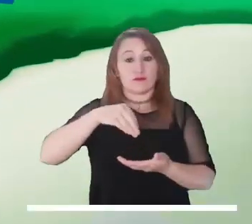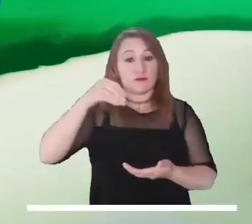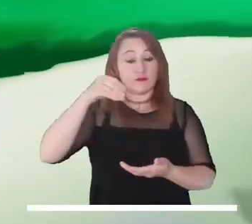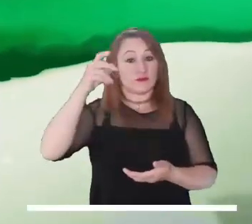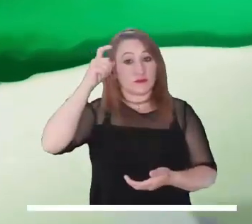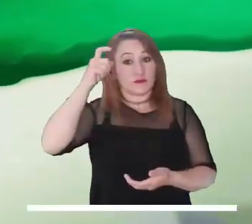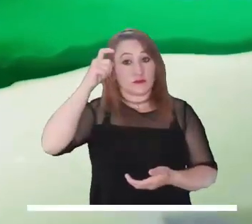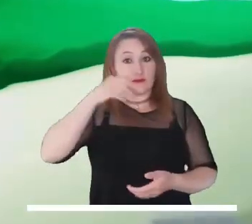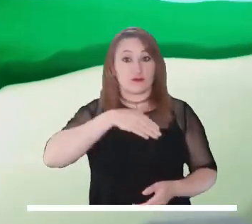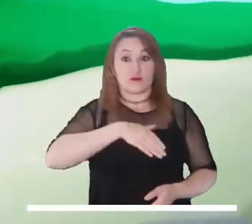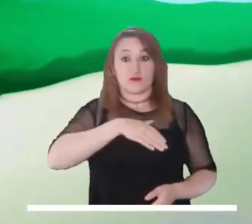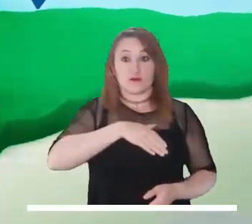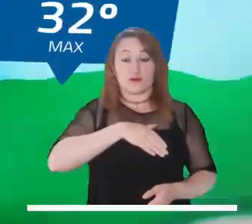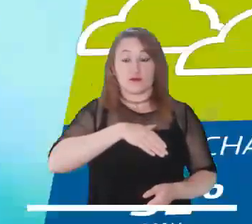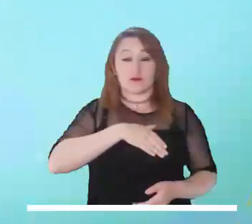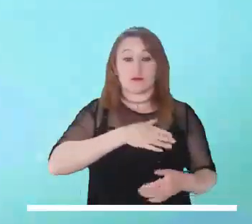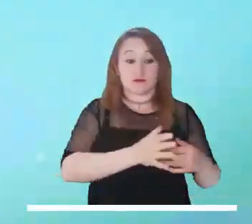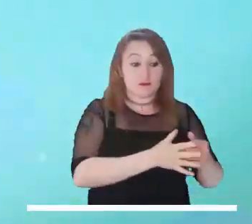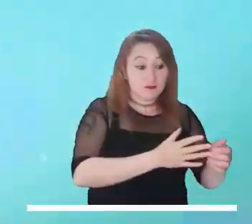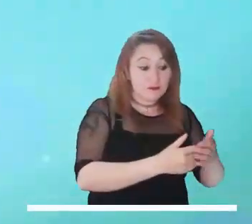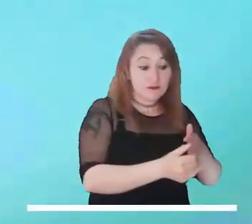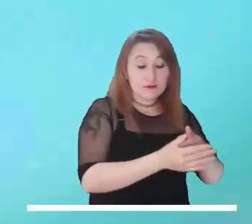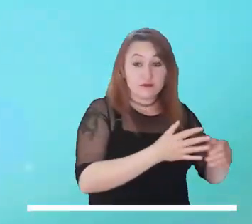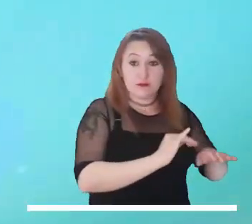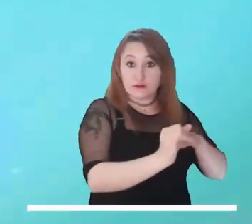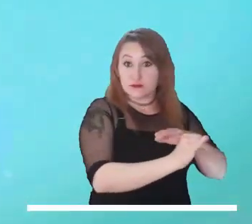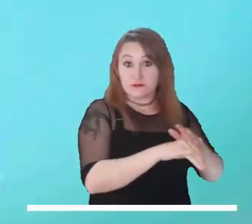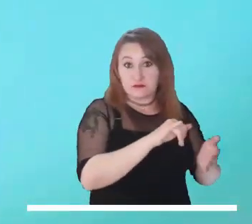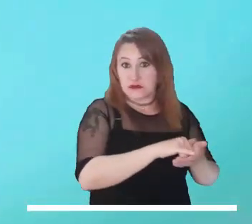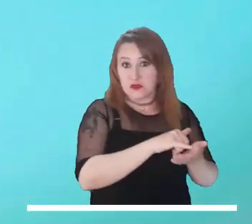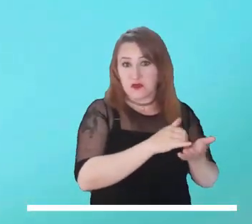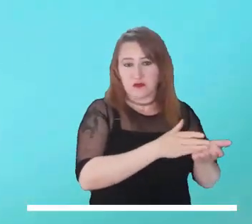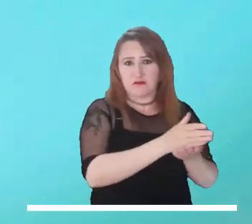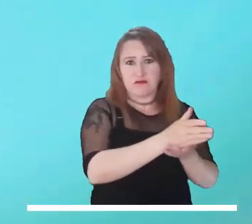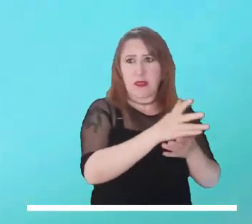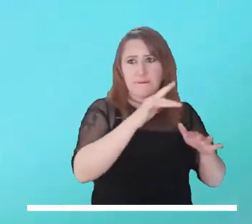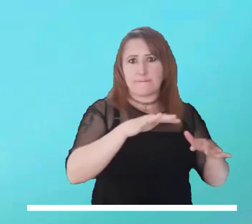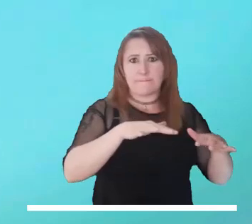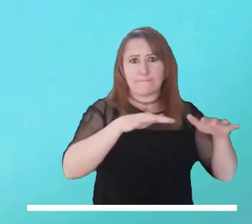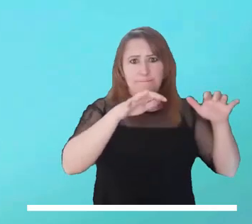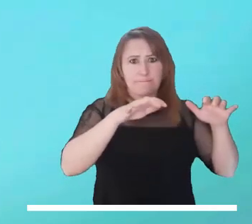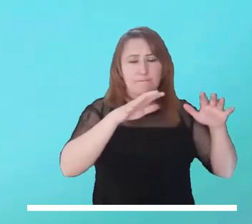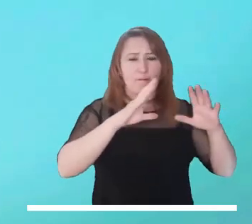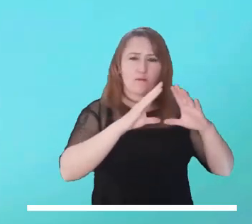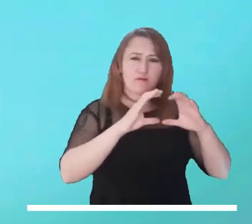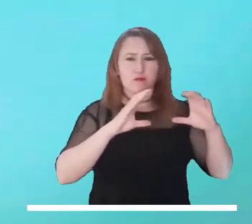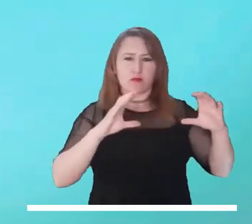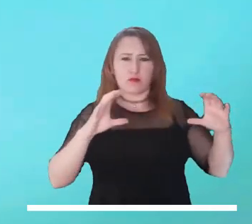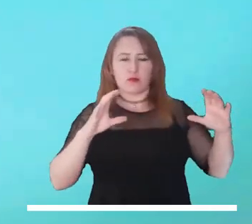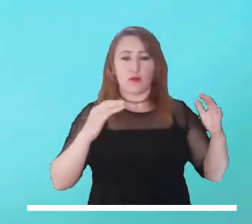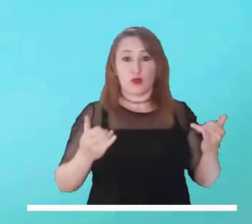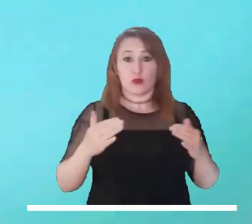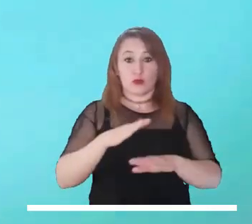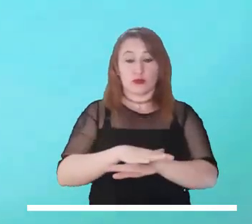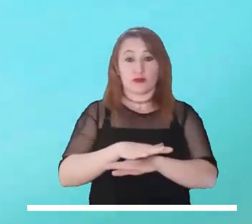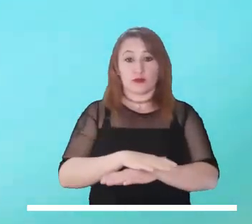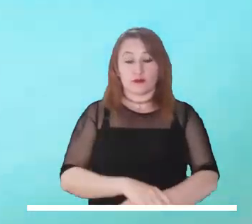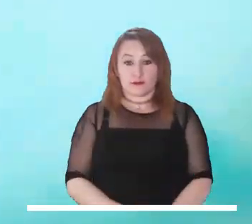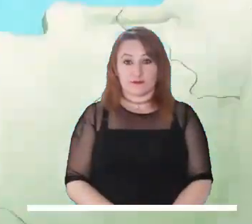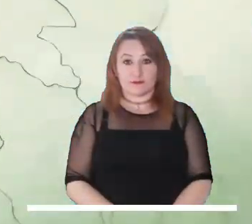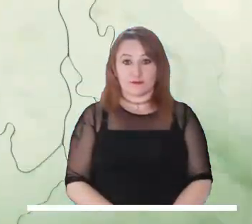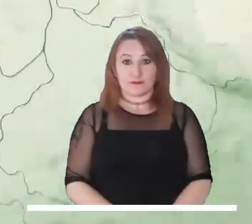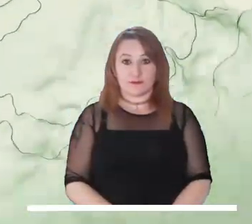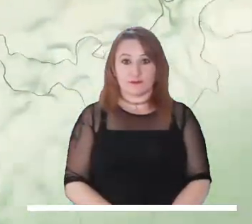y Córdoba. El tiempo seco se mantendría estable en el archipiélago de San Andrés y Providencia, donde se advierten condiciones